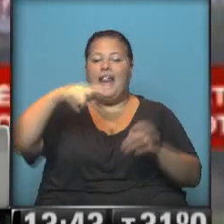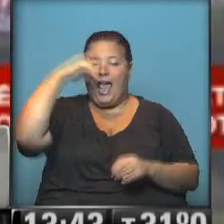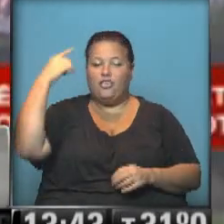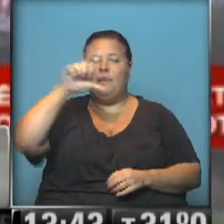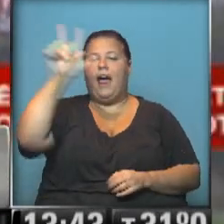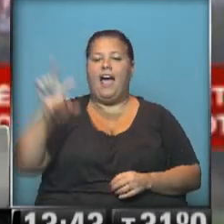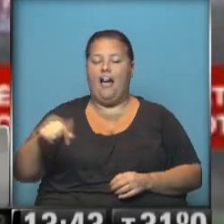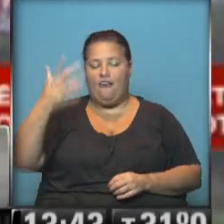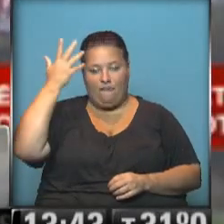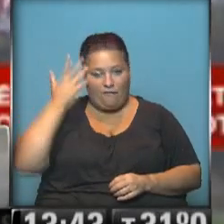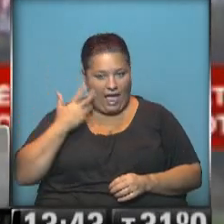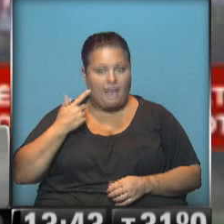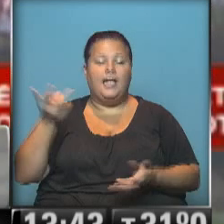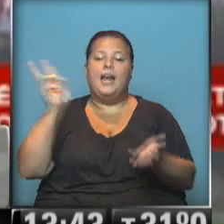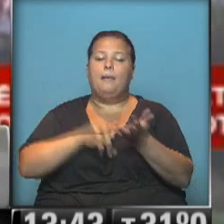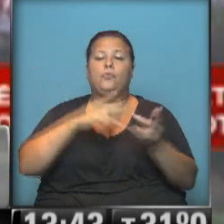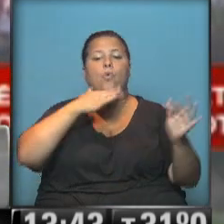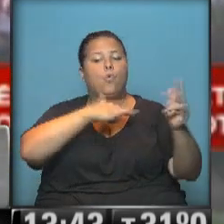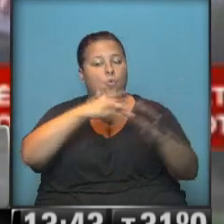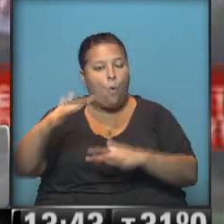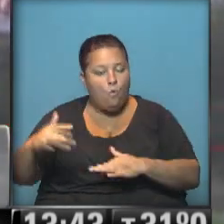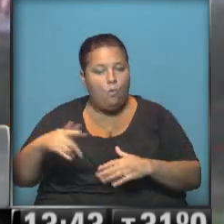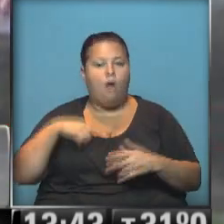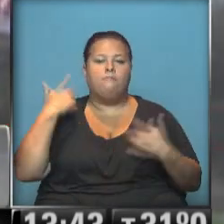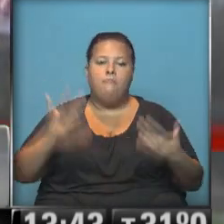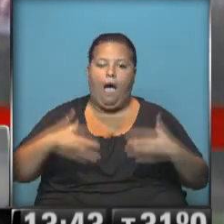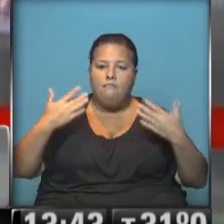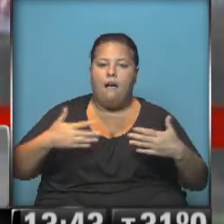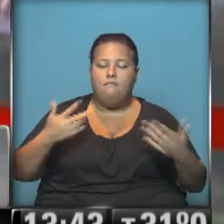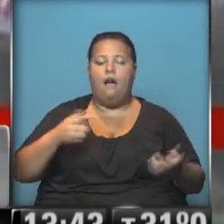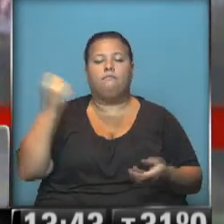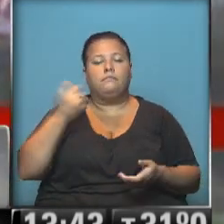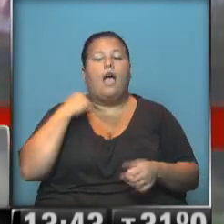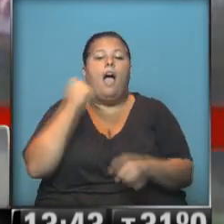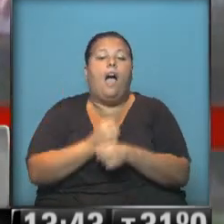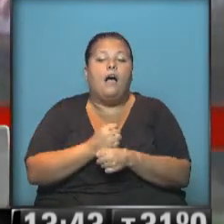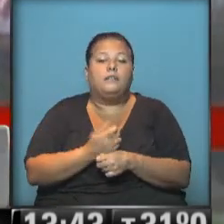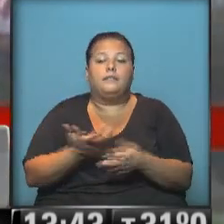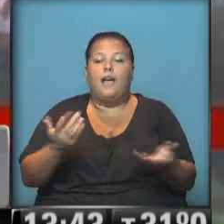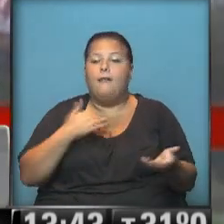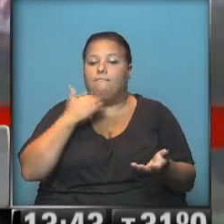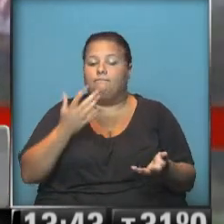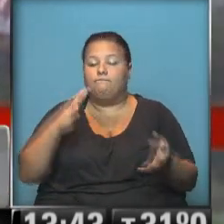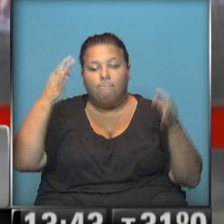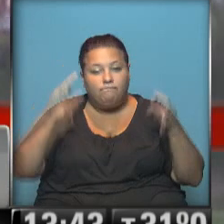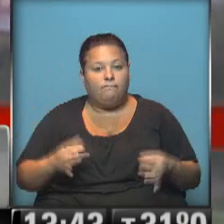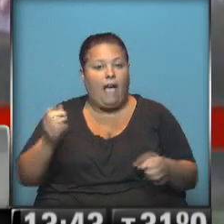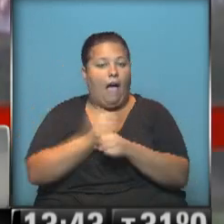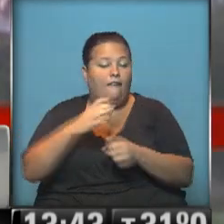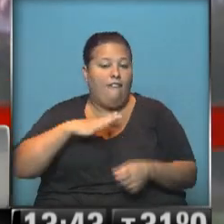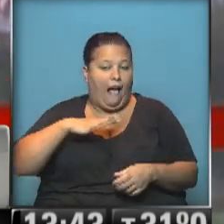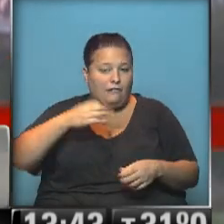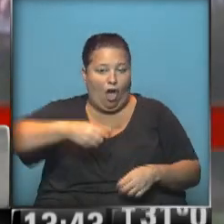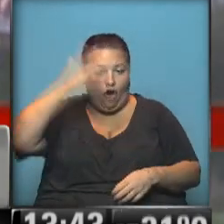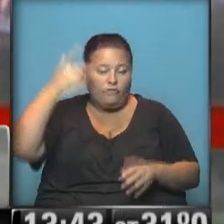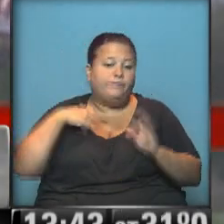Francia. Reiteramos las versiones cada vez más insistentes, hasta que no haya una confirmación oficial,